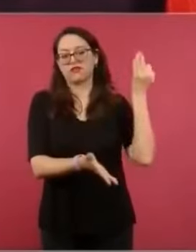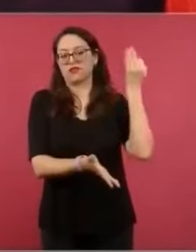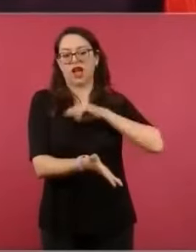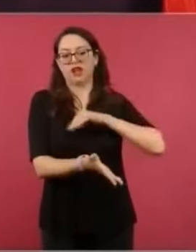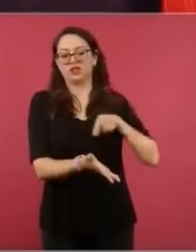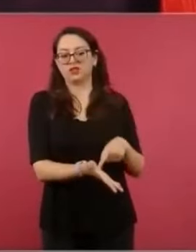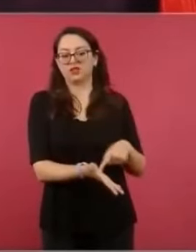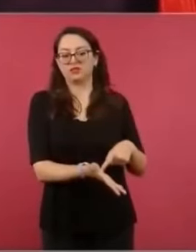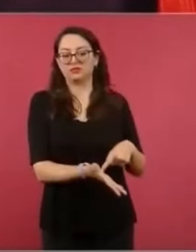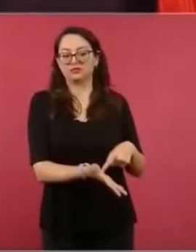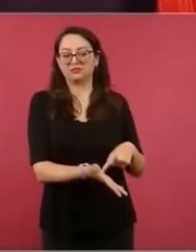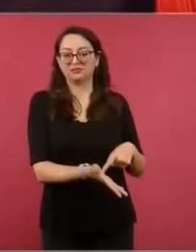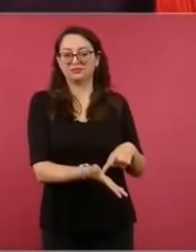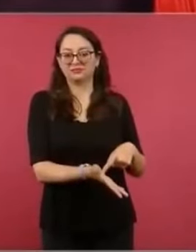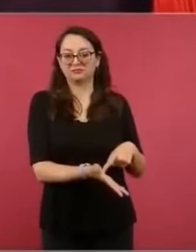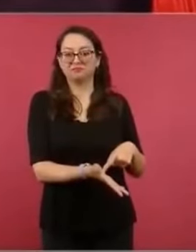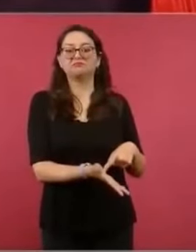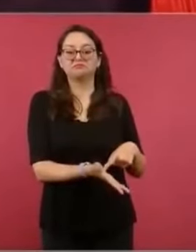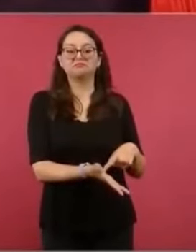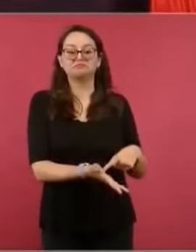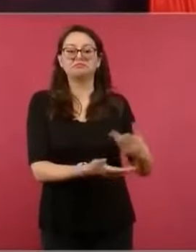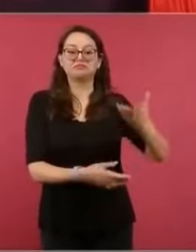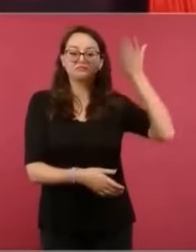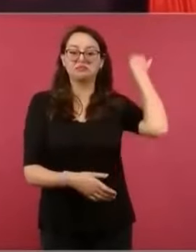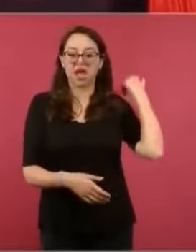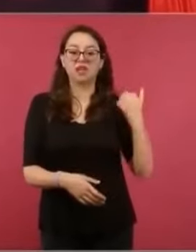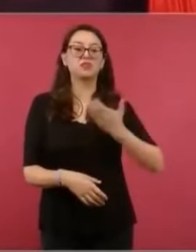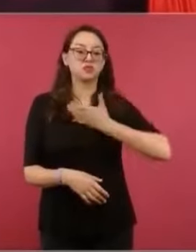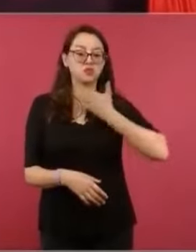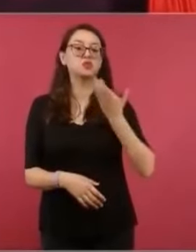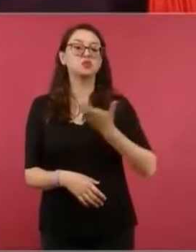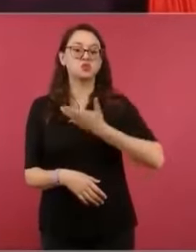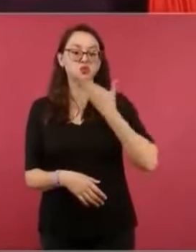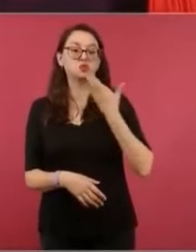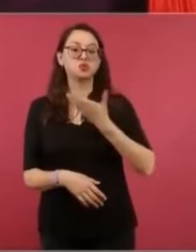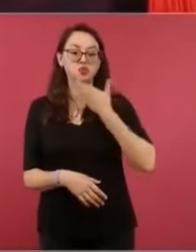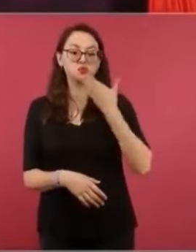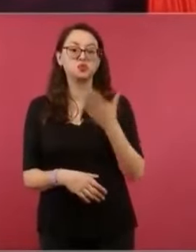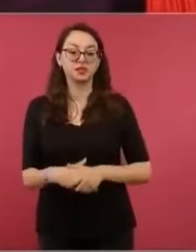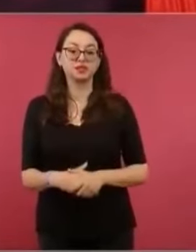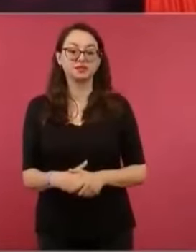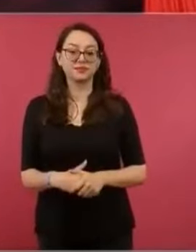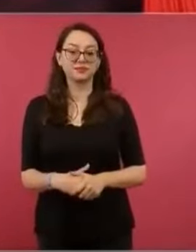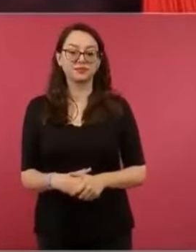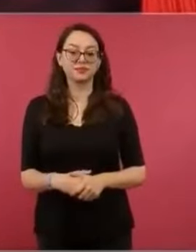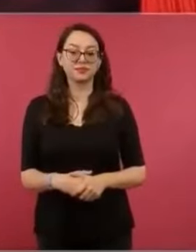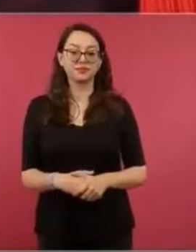Eso lo usaban una vez.